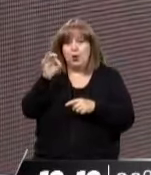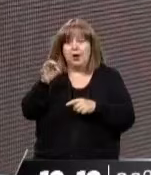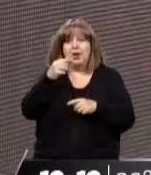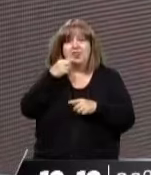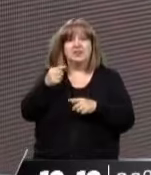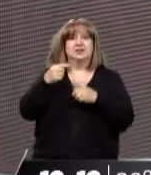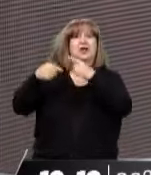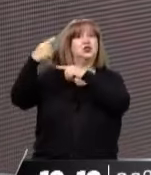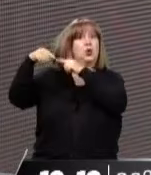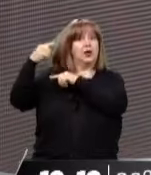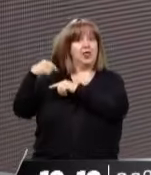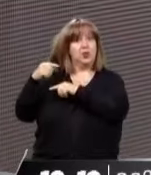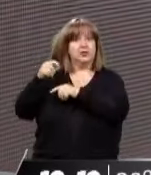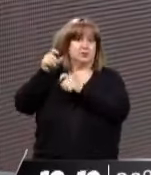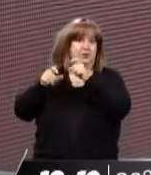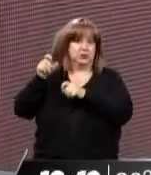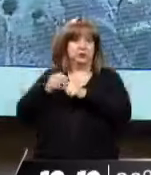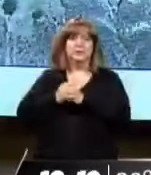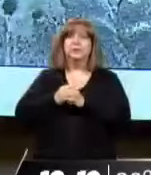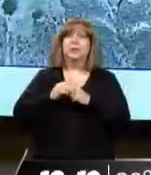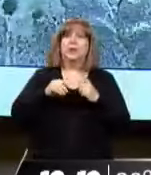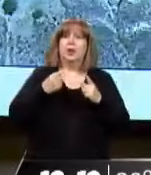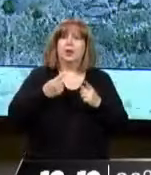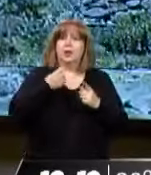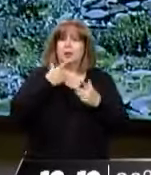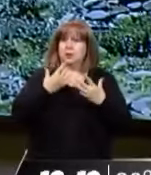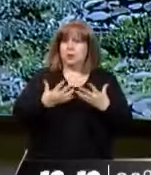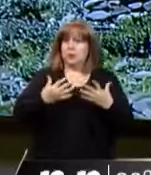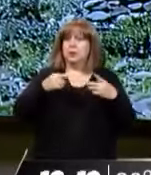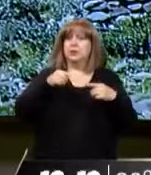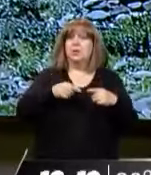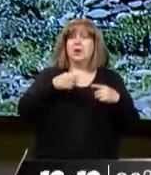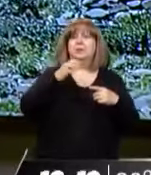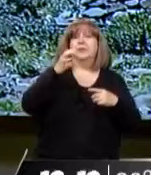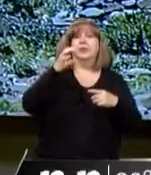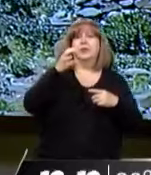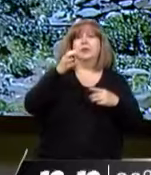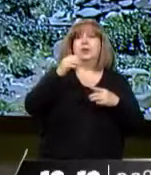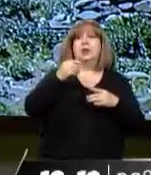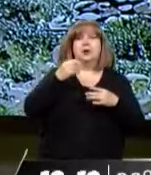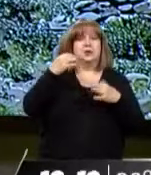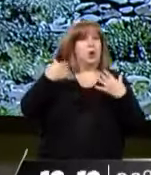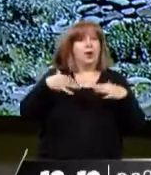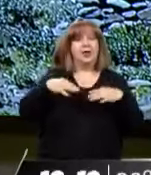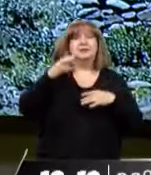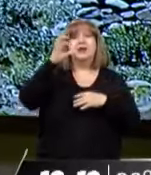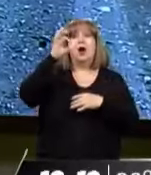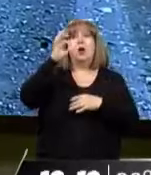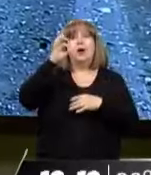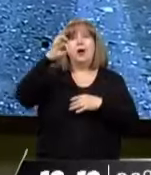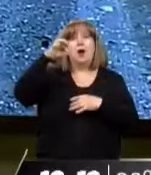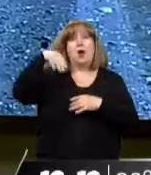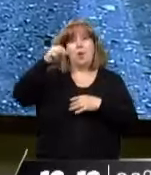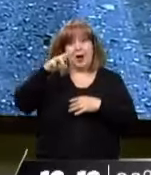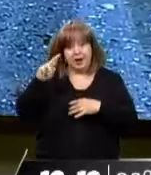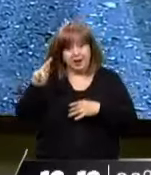Exactamente. También hubo pronunciamiento de legisladores, legisladores nacionales. Omar de Marchi quiere citar al Congreso, a las autoridades del INAI,